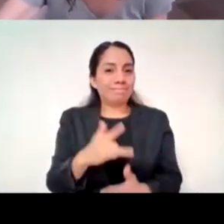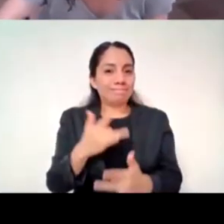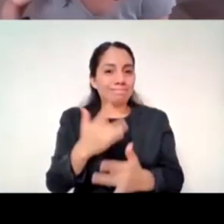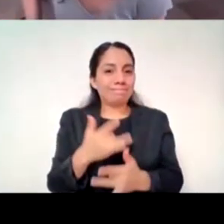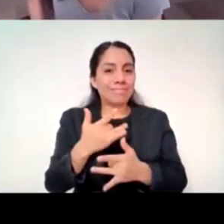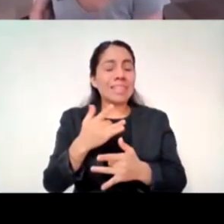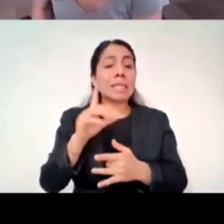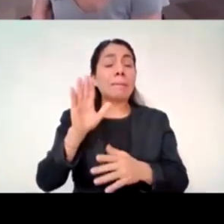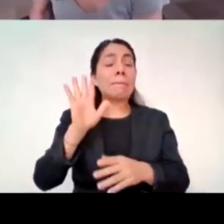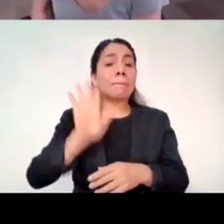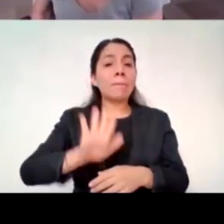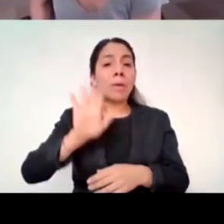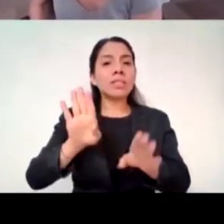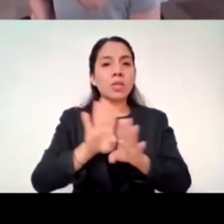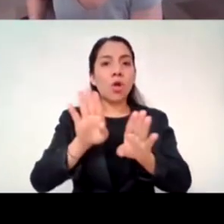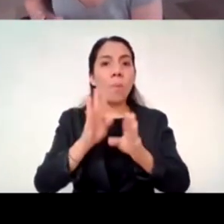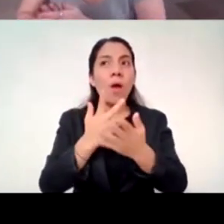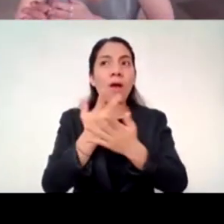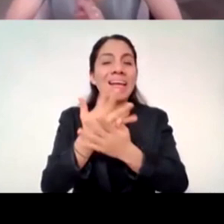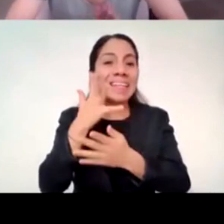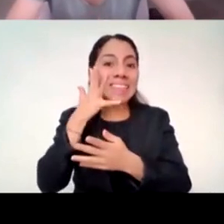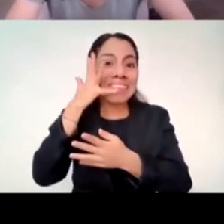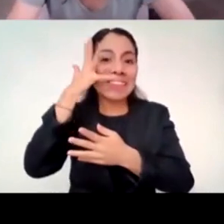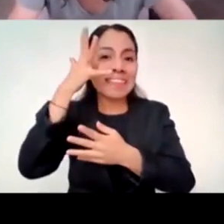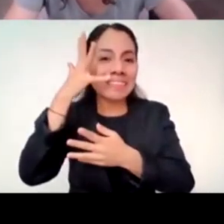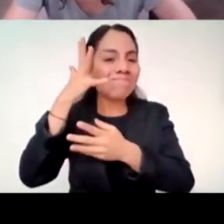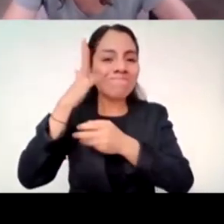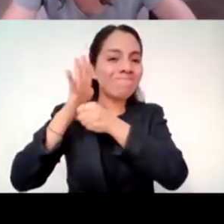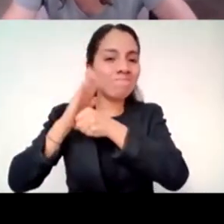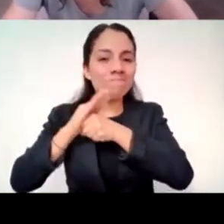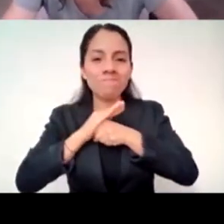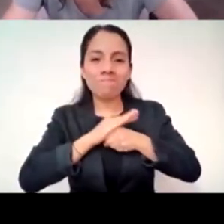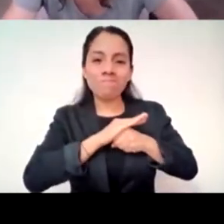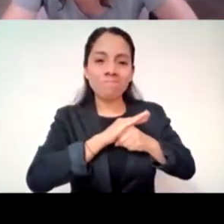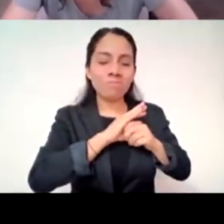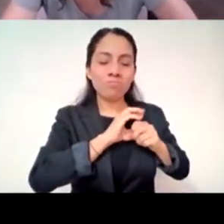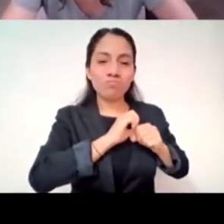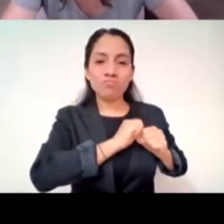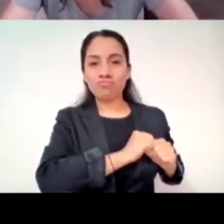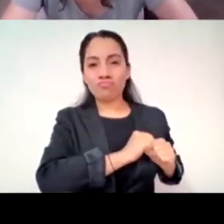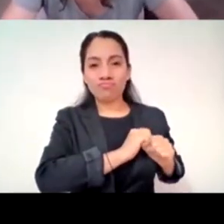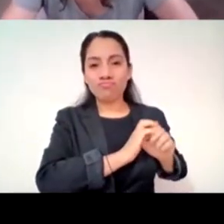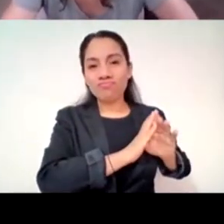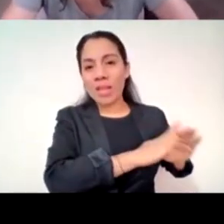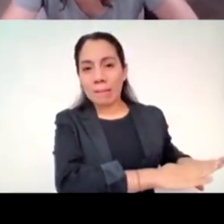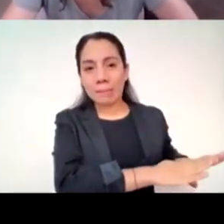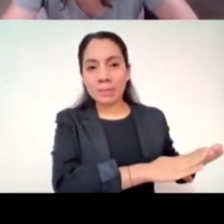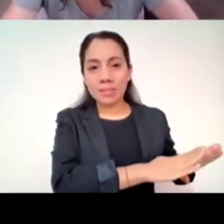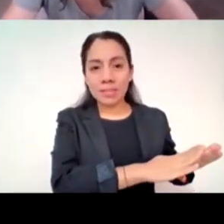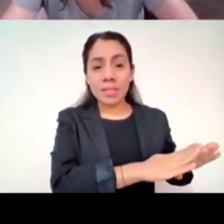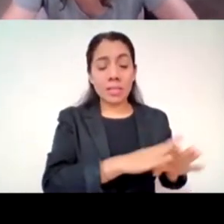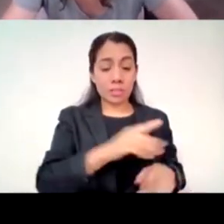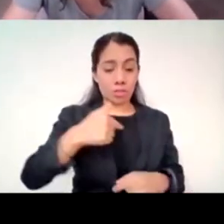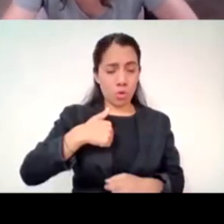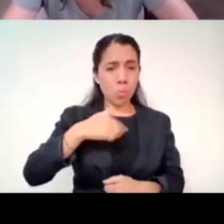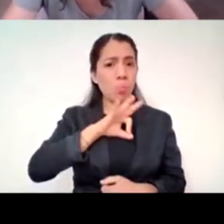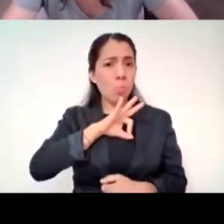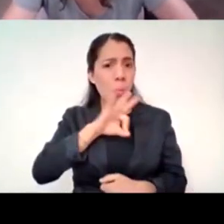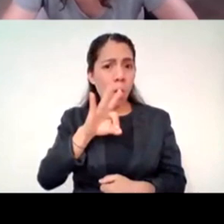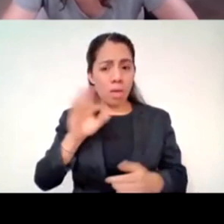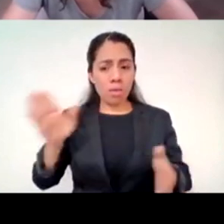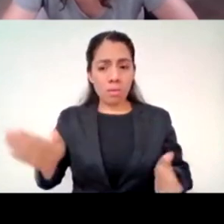Ese camino, ¿sí?, que yo tengo de salir adelante, de cambiar y de hacer cosas nuevas.